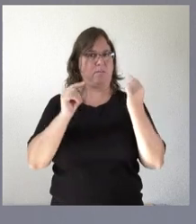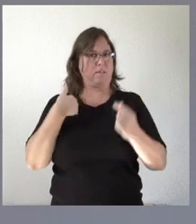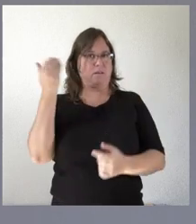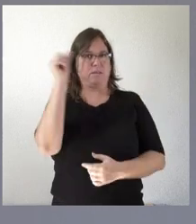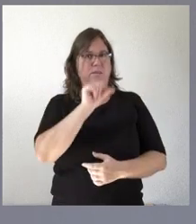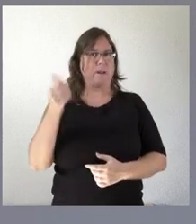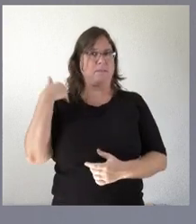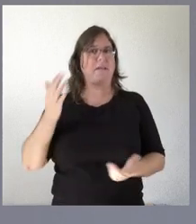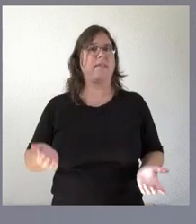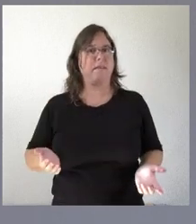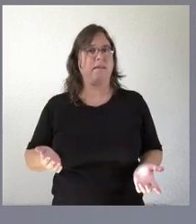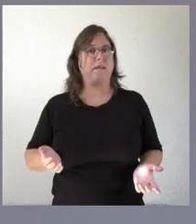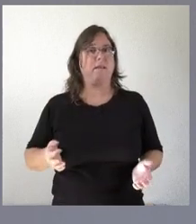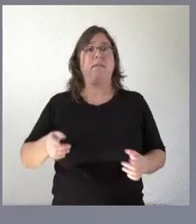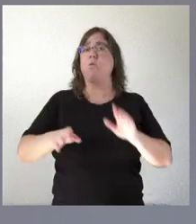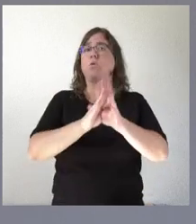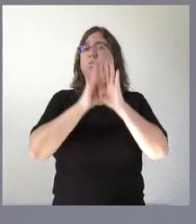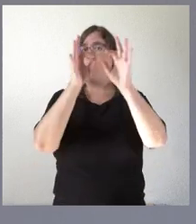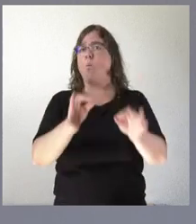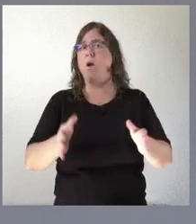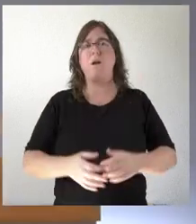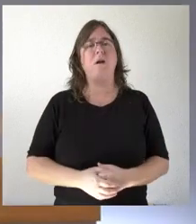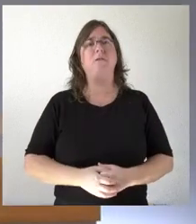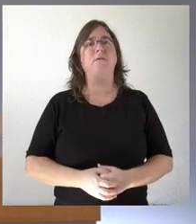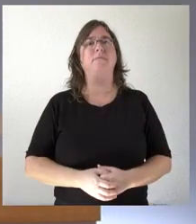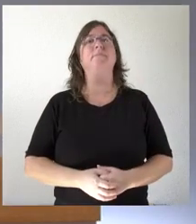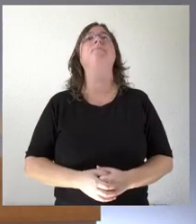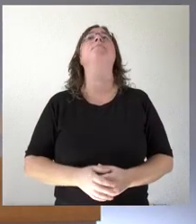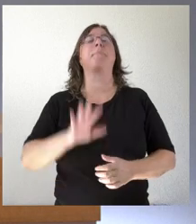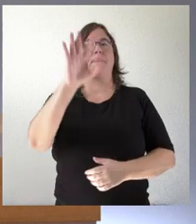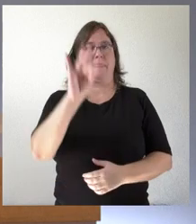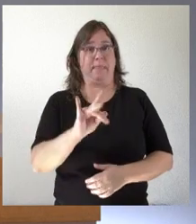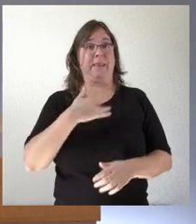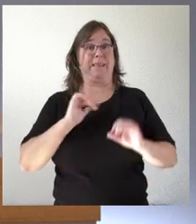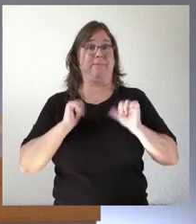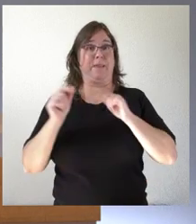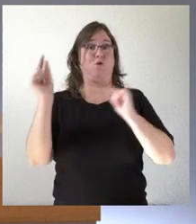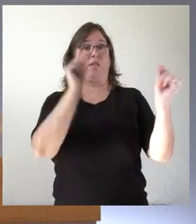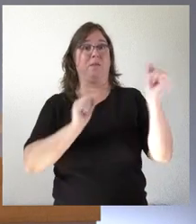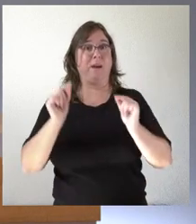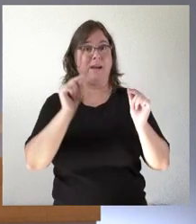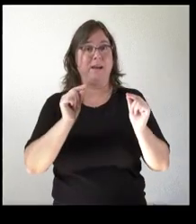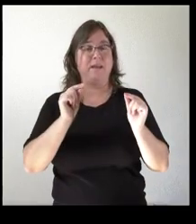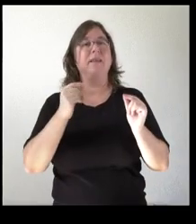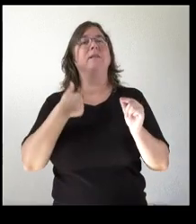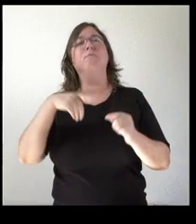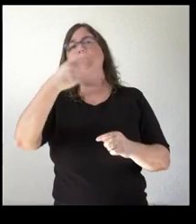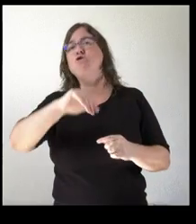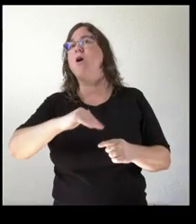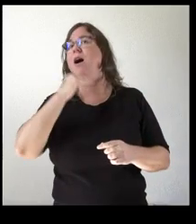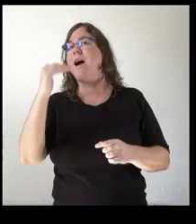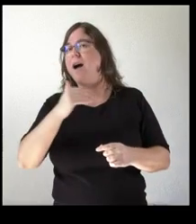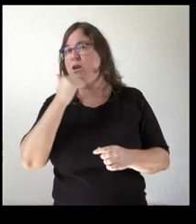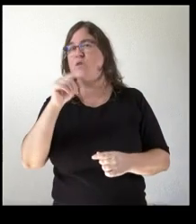semana y sigue para nuestros efectos en los mismos términos desde que se ha abierto este debate han recibido o han tenido